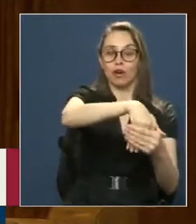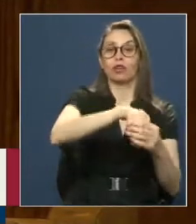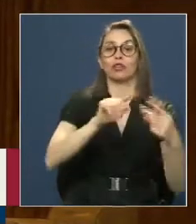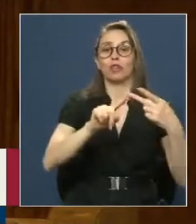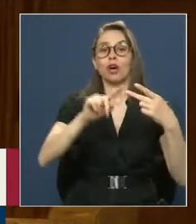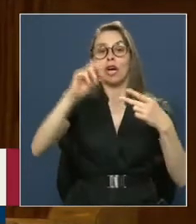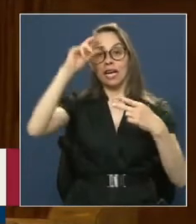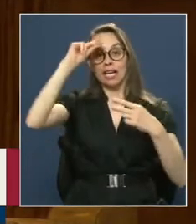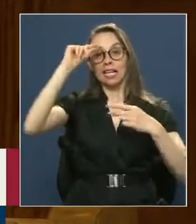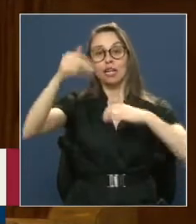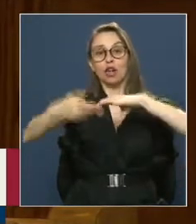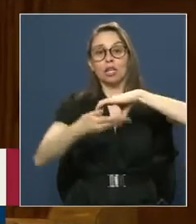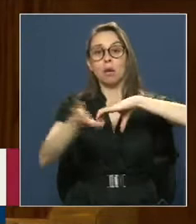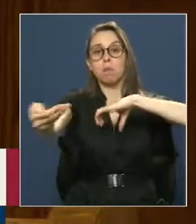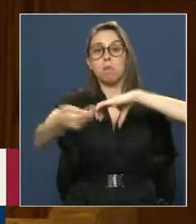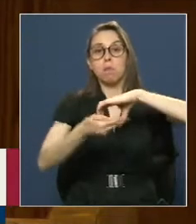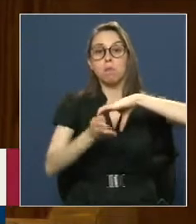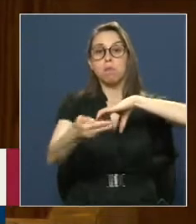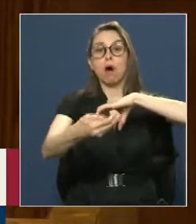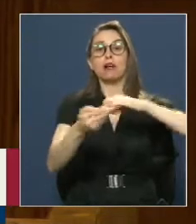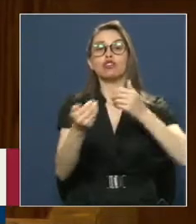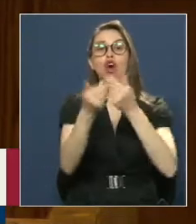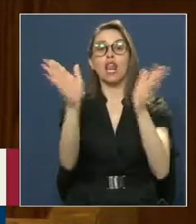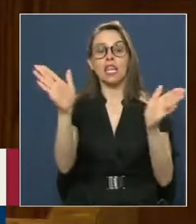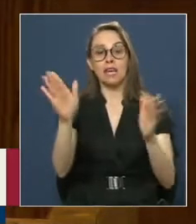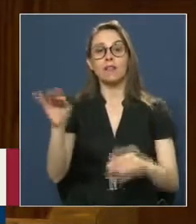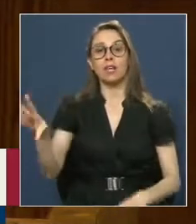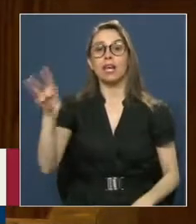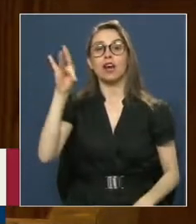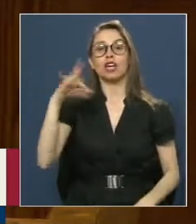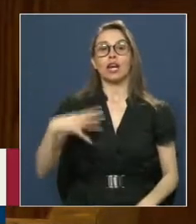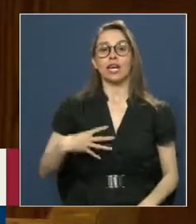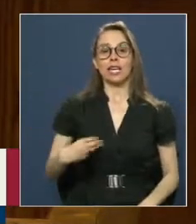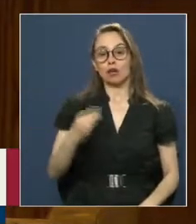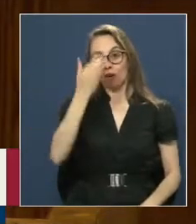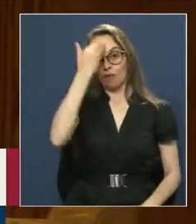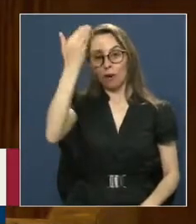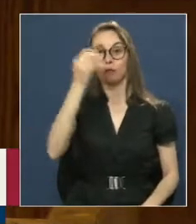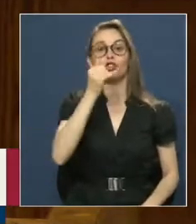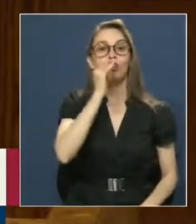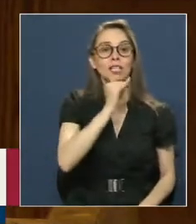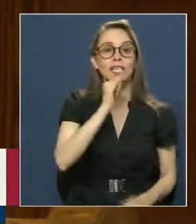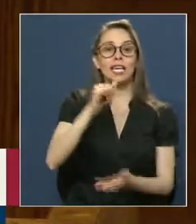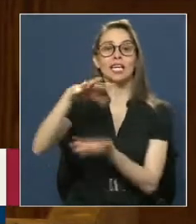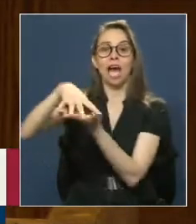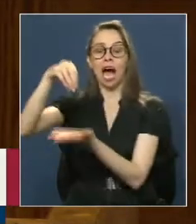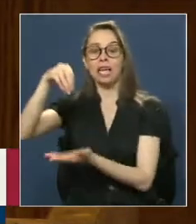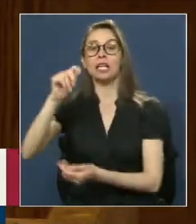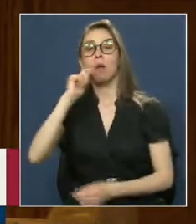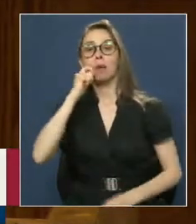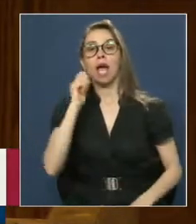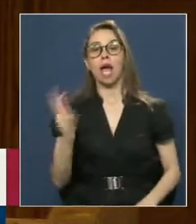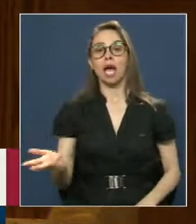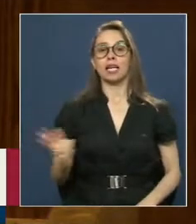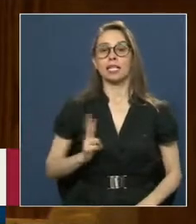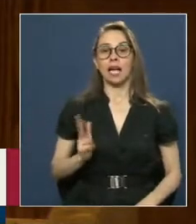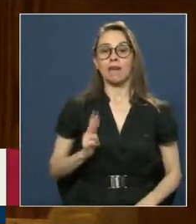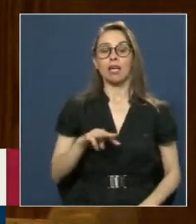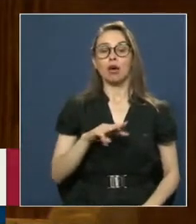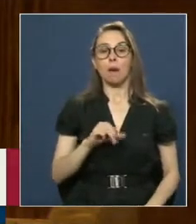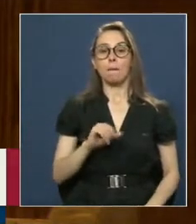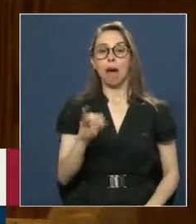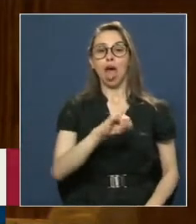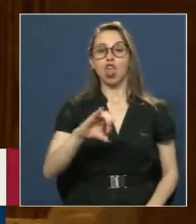puertos libres Fue nombrado hijo ilustre de Iquique y Arica Nombrado caballero de mazorca